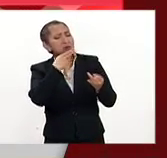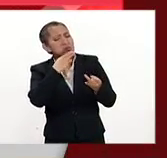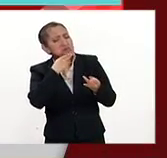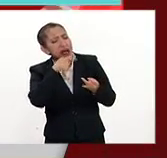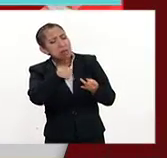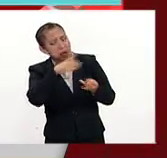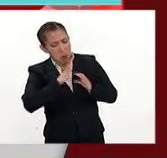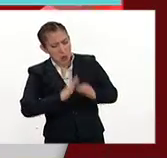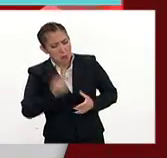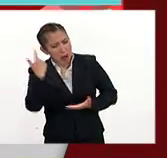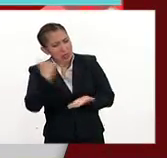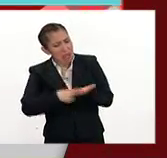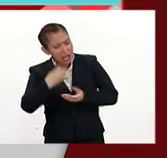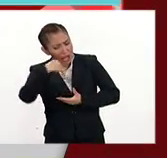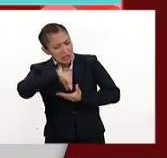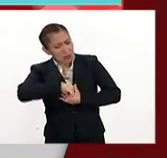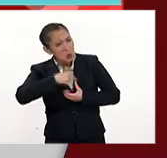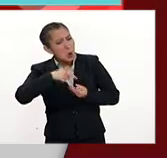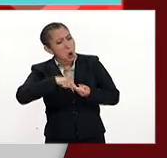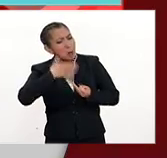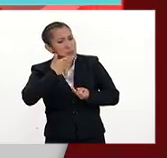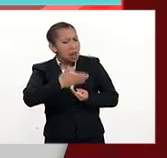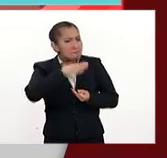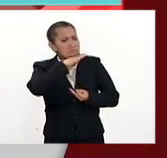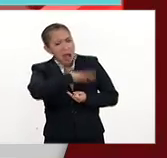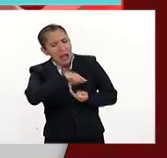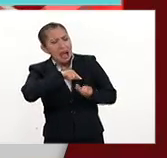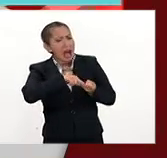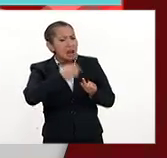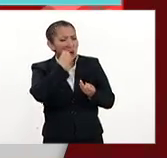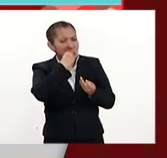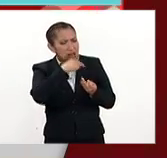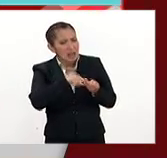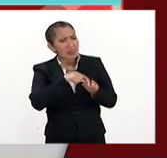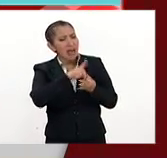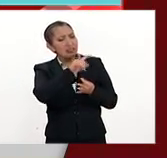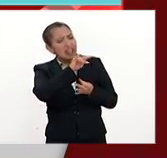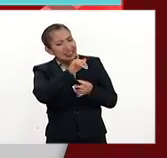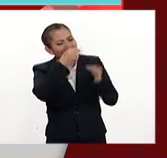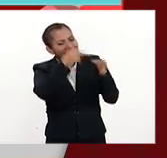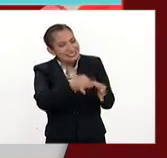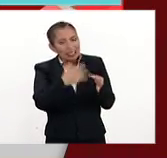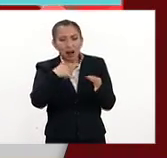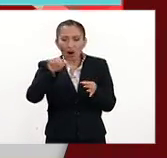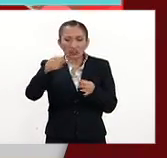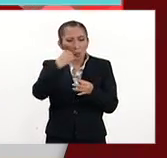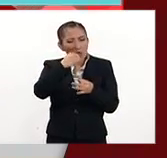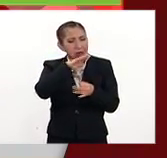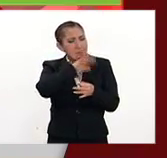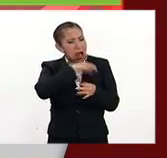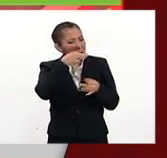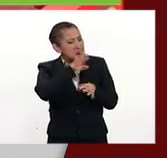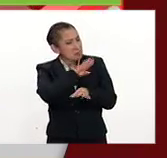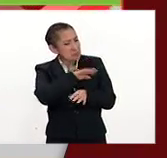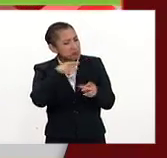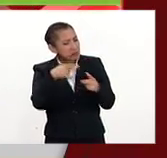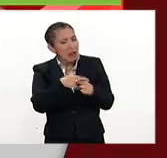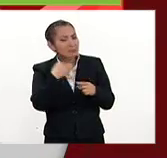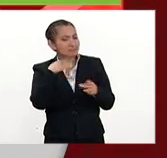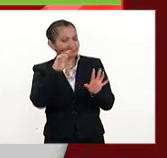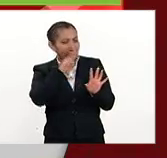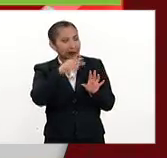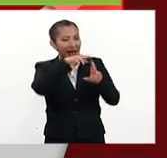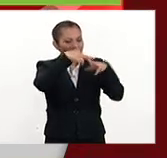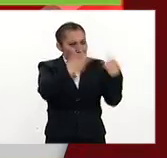funcionan en el cuerpo, cuáles son buenos, cuáles son malos, qué dietas son correctas, qué no, y leemos por todos lados,